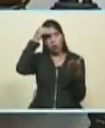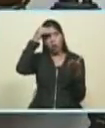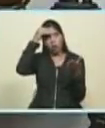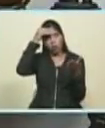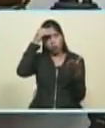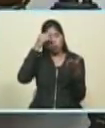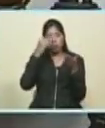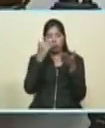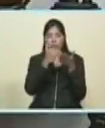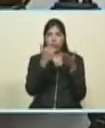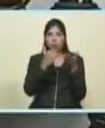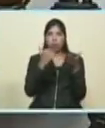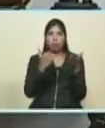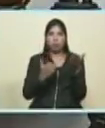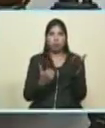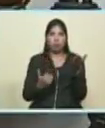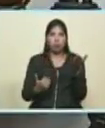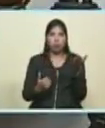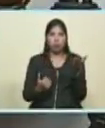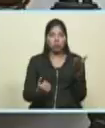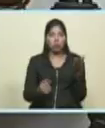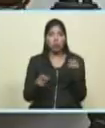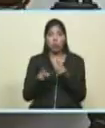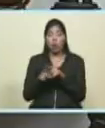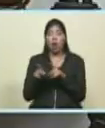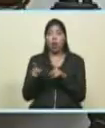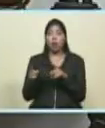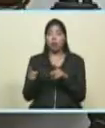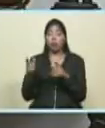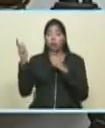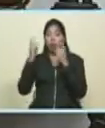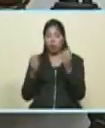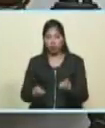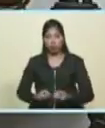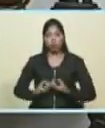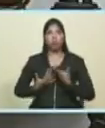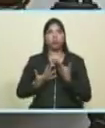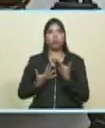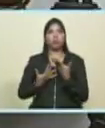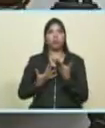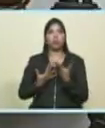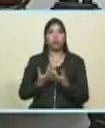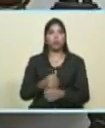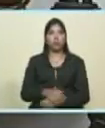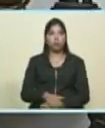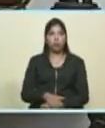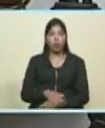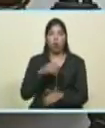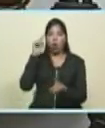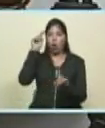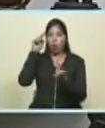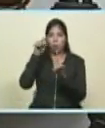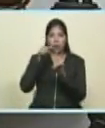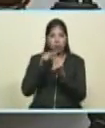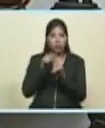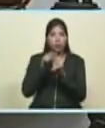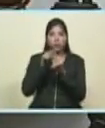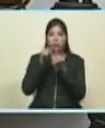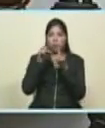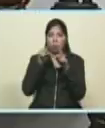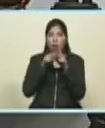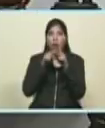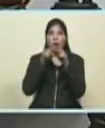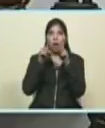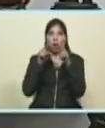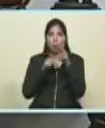pie de la letra la inspiración que nos dejó el comandante Chávez en los objetivos históricos del